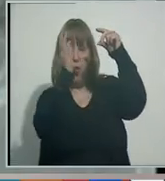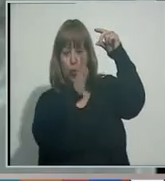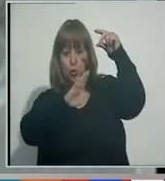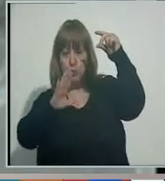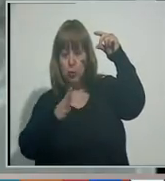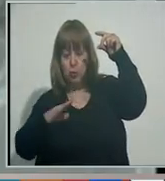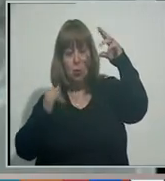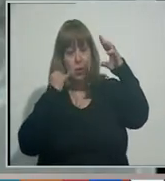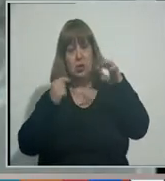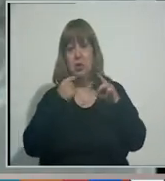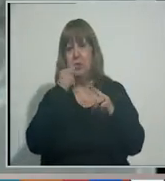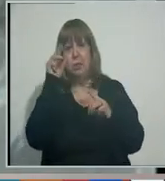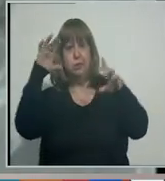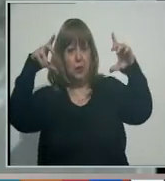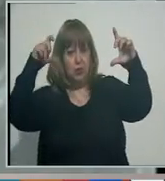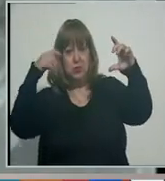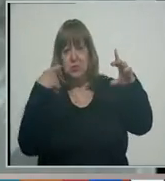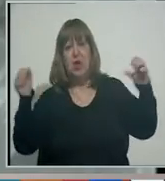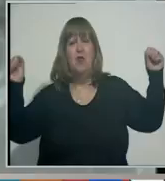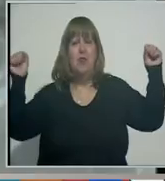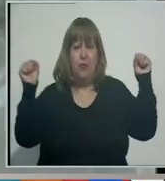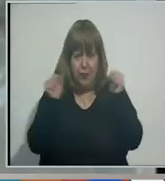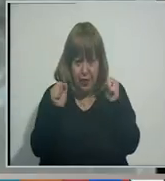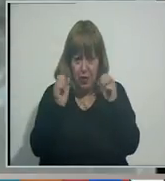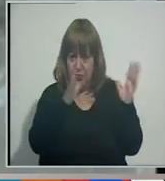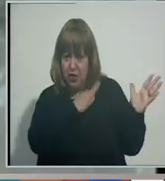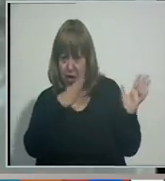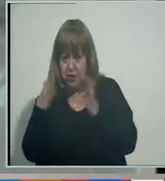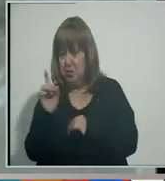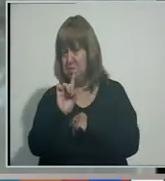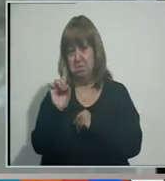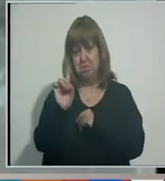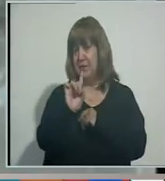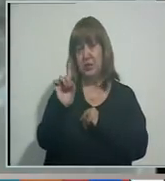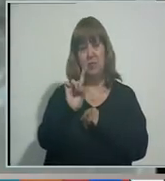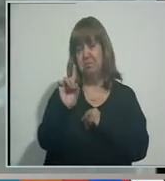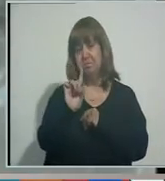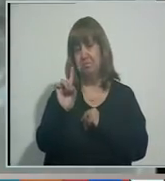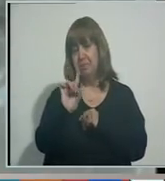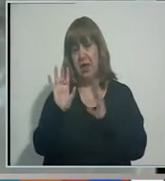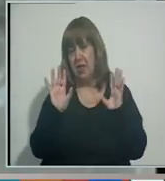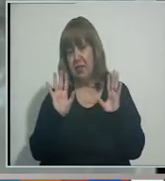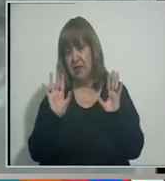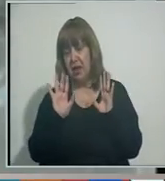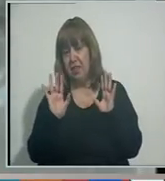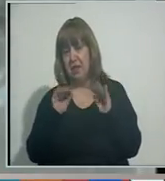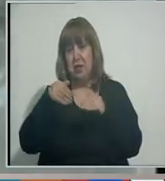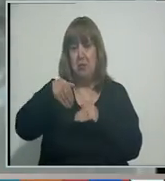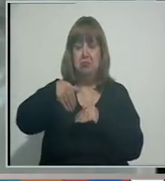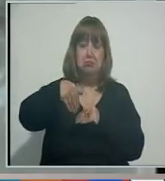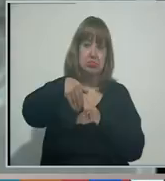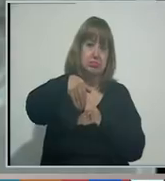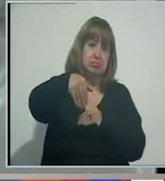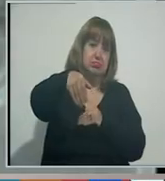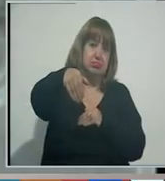por ahora ninguna incursión de aire polar que intensifique esta situación de bajas temperaturas a corto plazo, por el contrario,